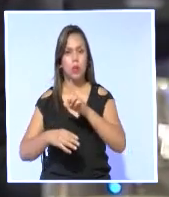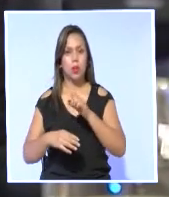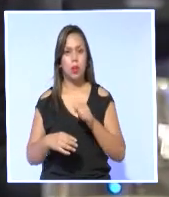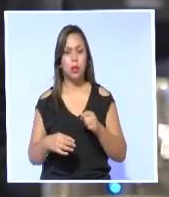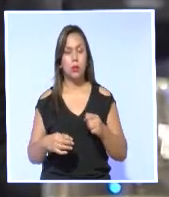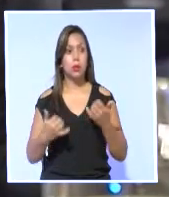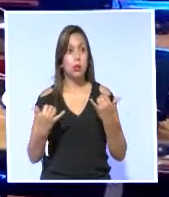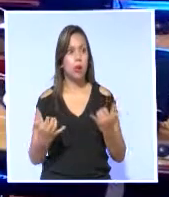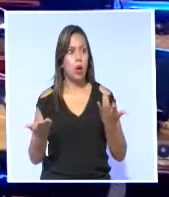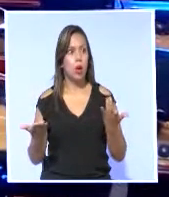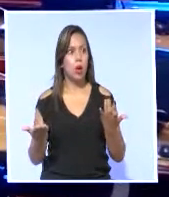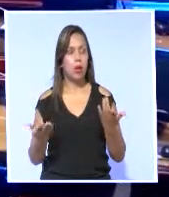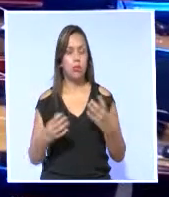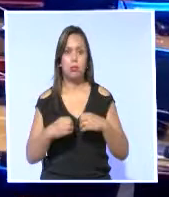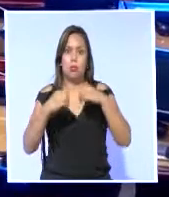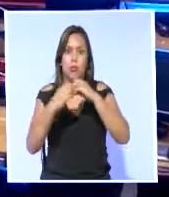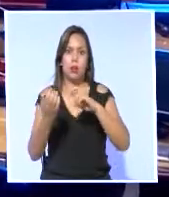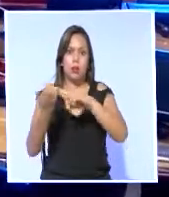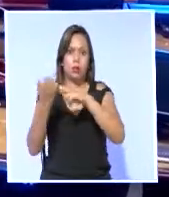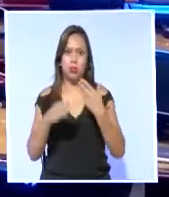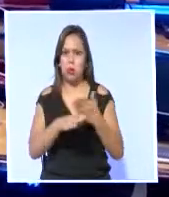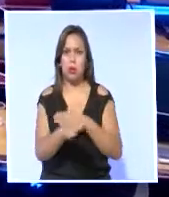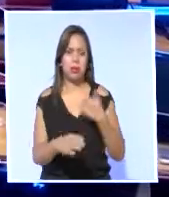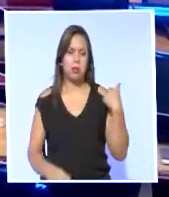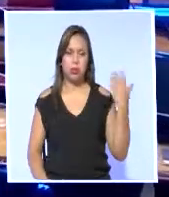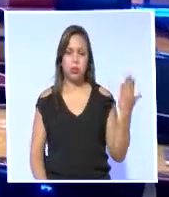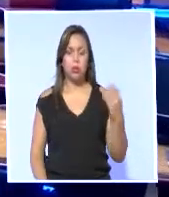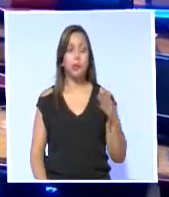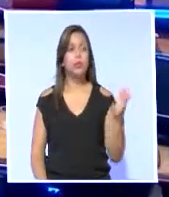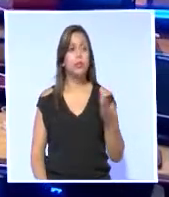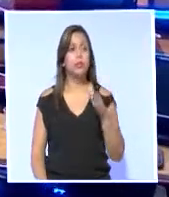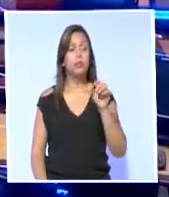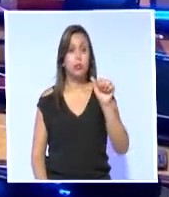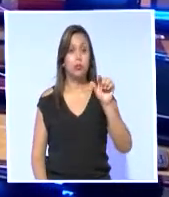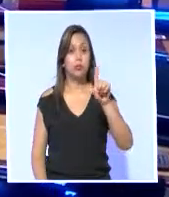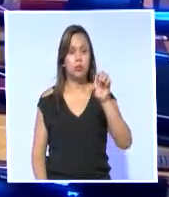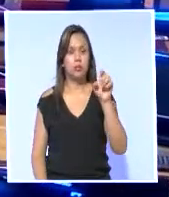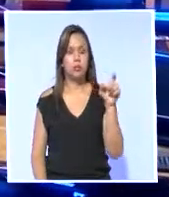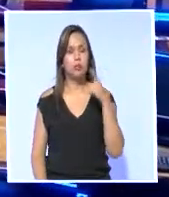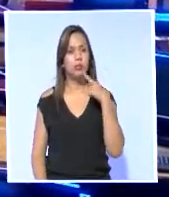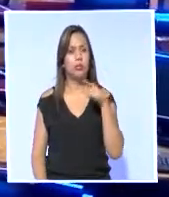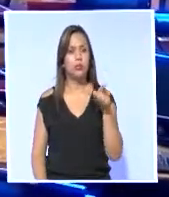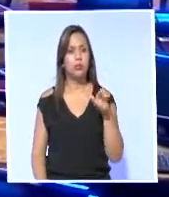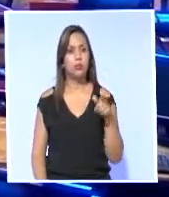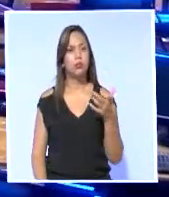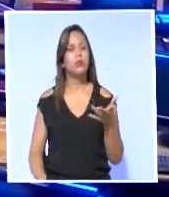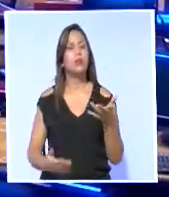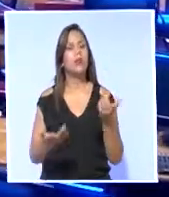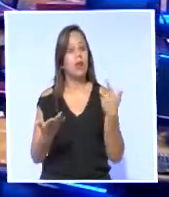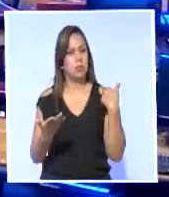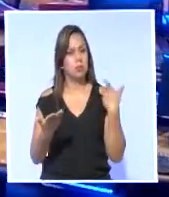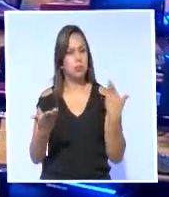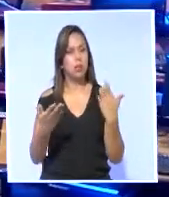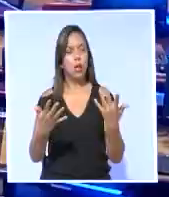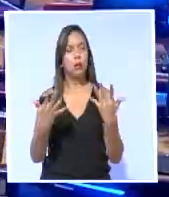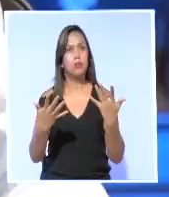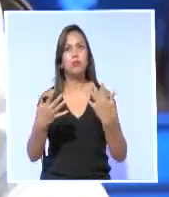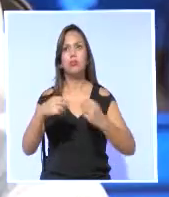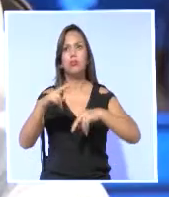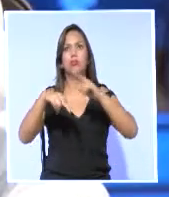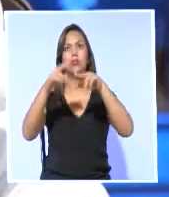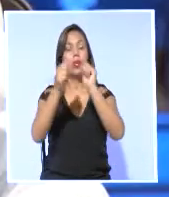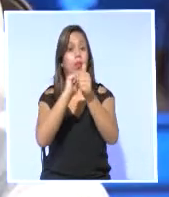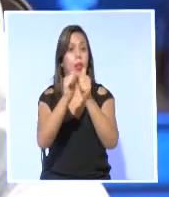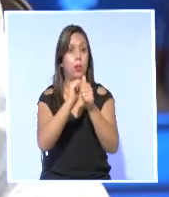ahora los futbolistas. El periodista deportivo Alex Puruncajas señaló que si bien en Ecuador existe infraestructura para el desarrollo de ciertos